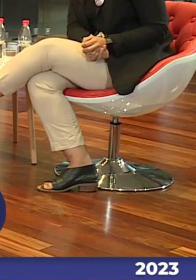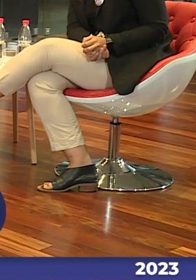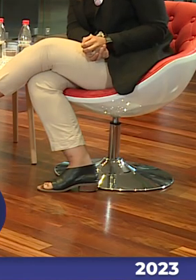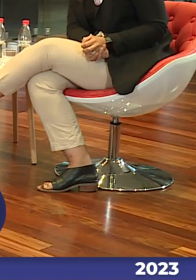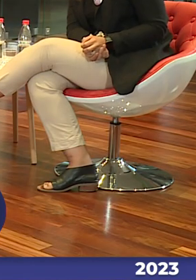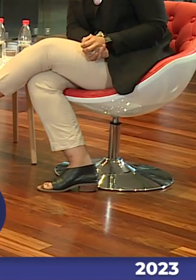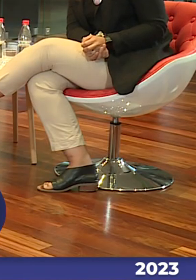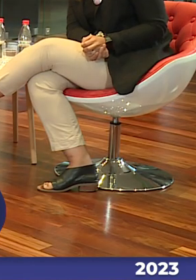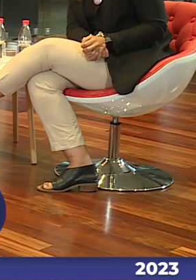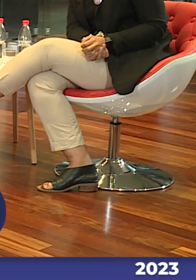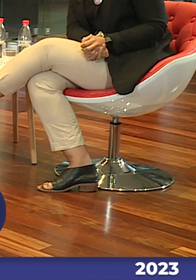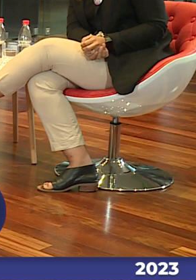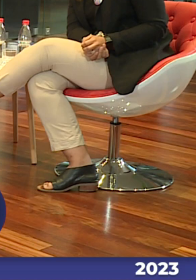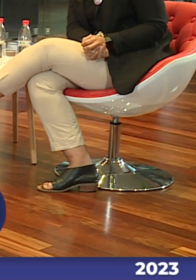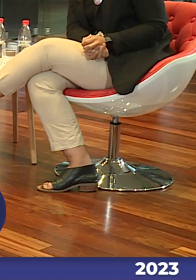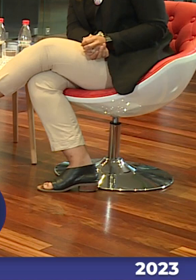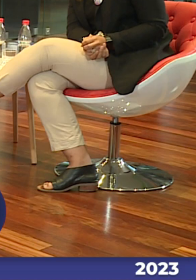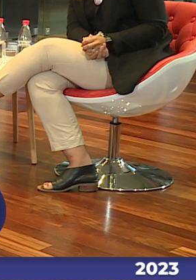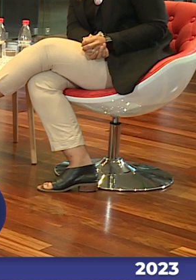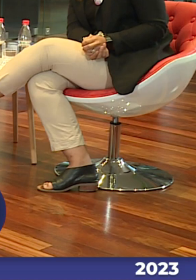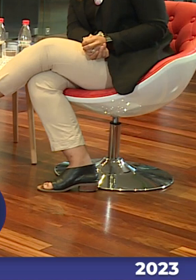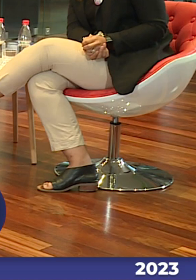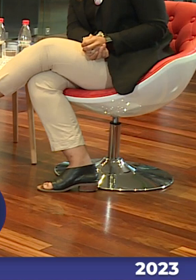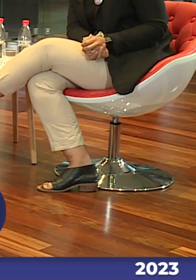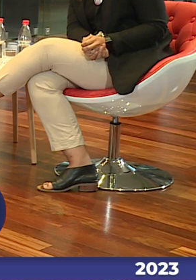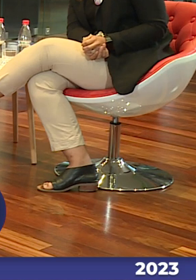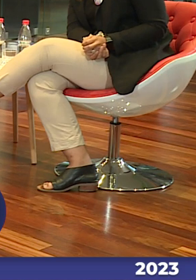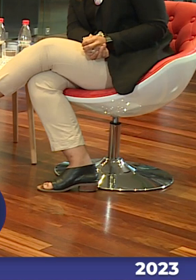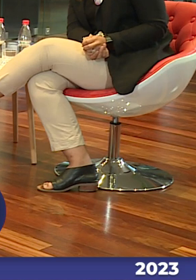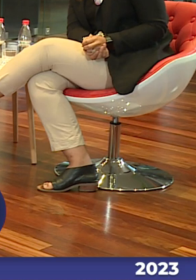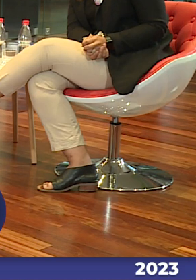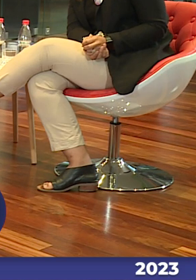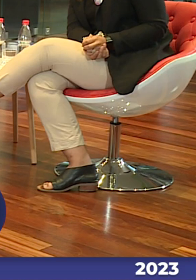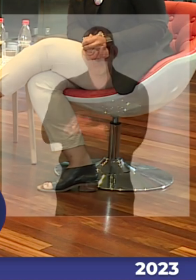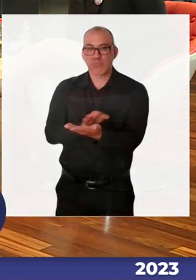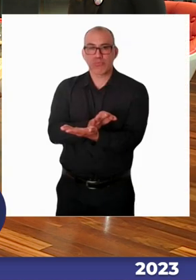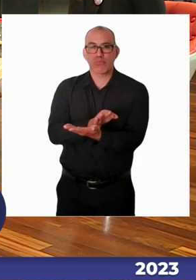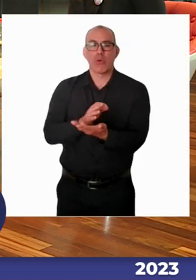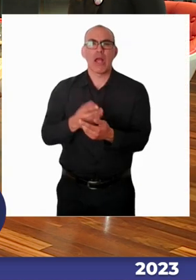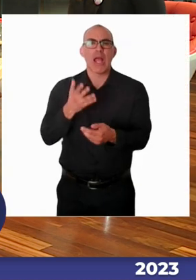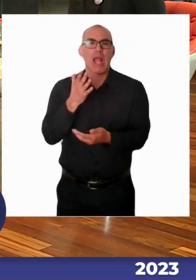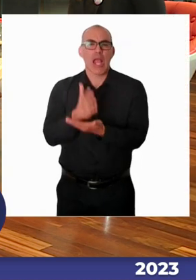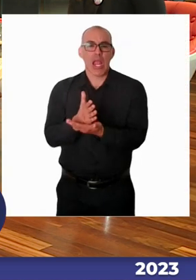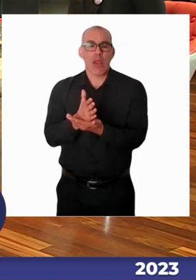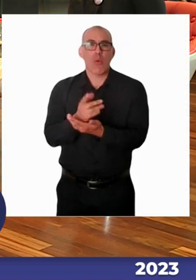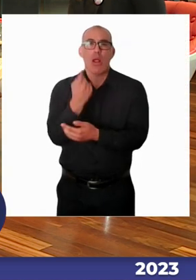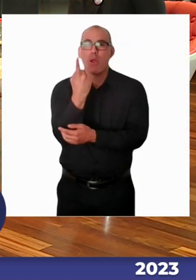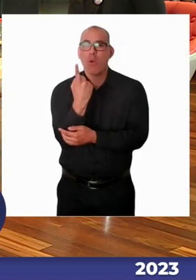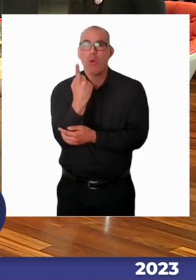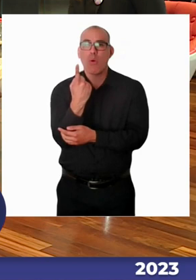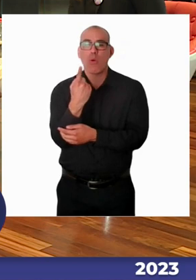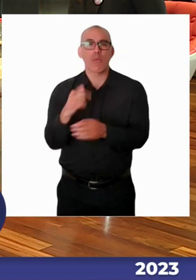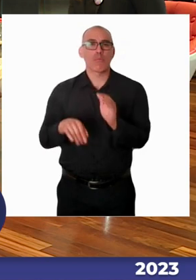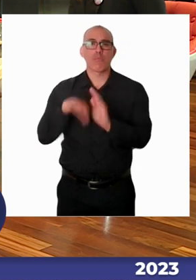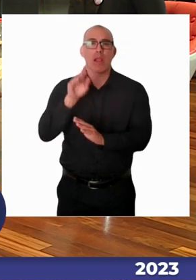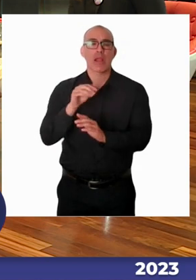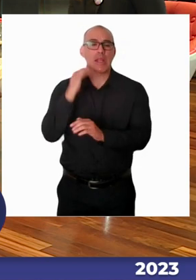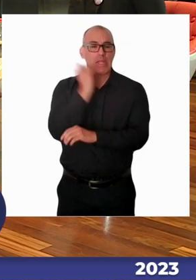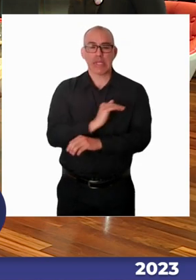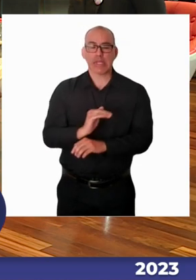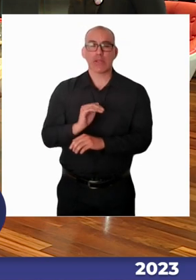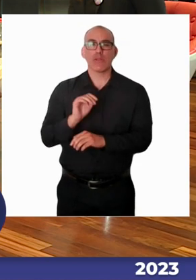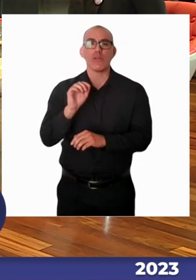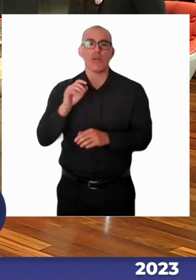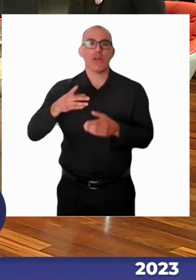de la región. Efectivamente es así, yo creo que esa cultura es global, es transversal a todo nivel, ¿verdad? O sea, nos